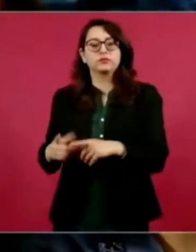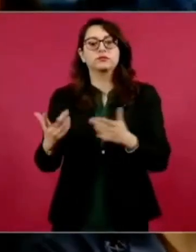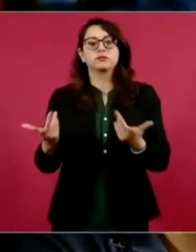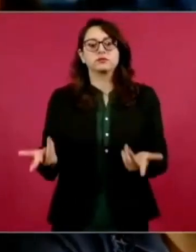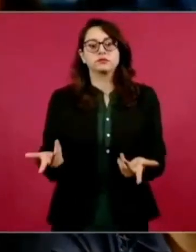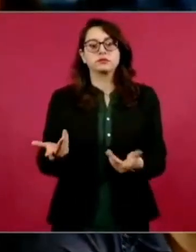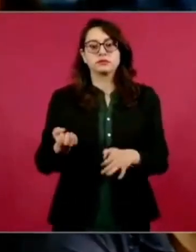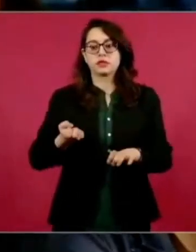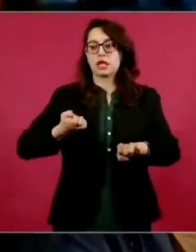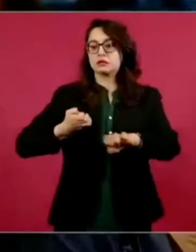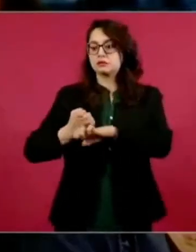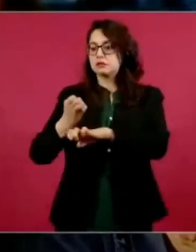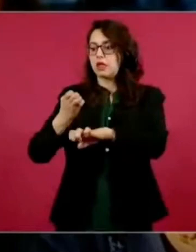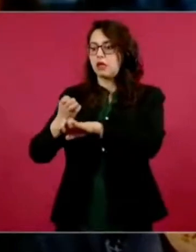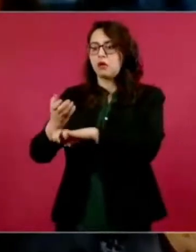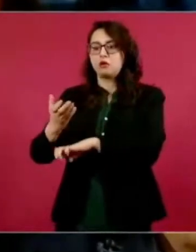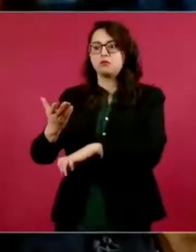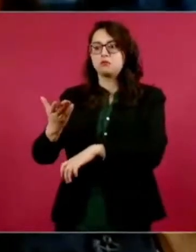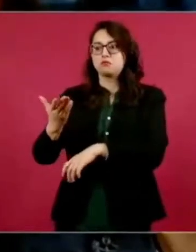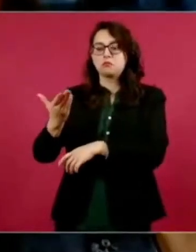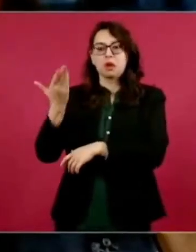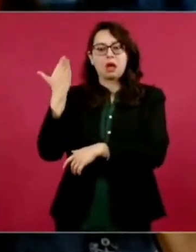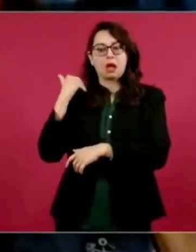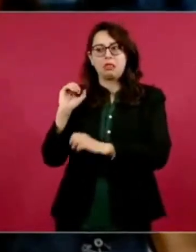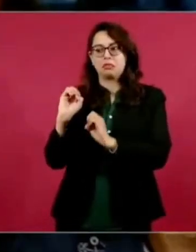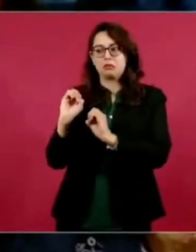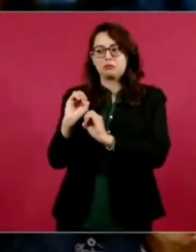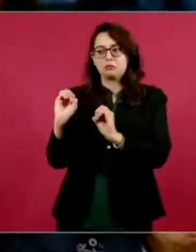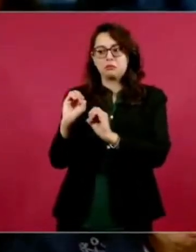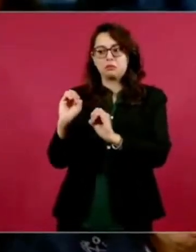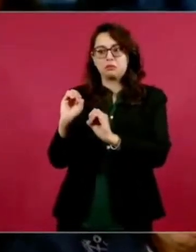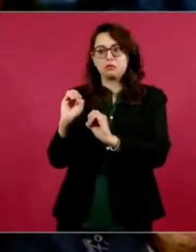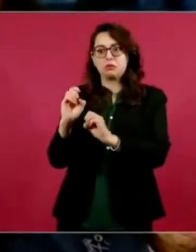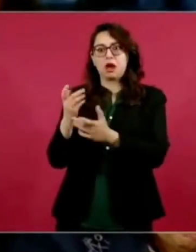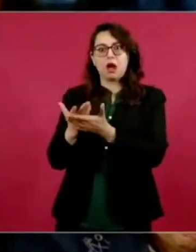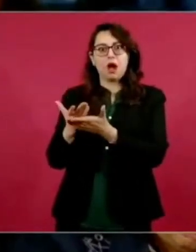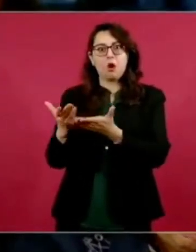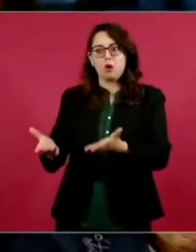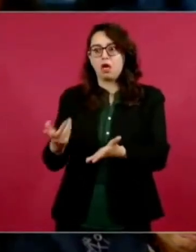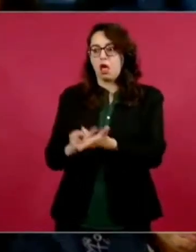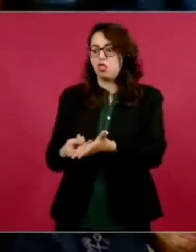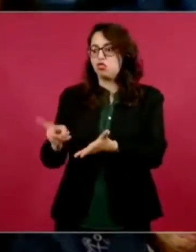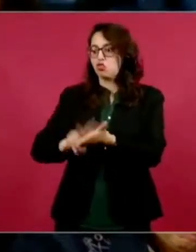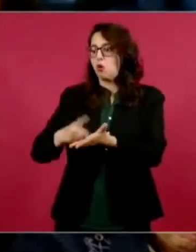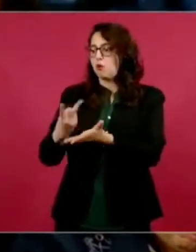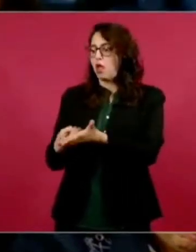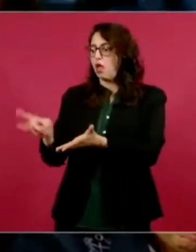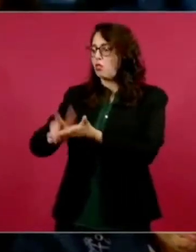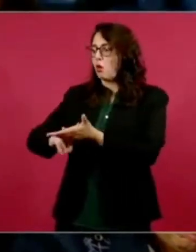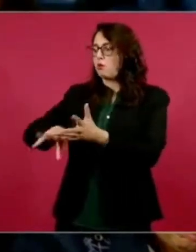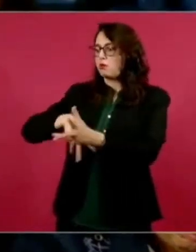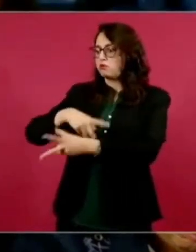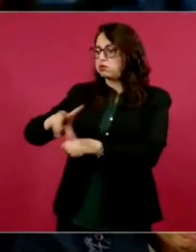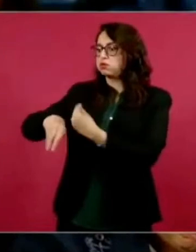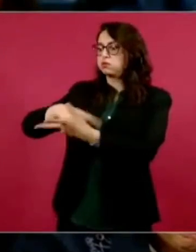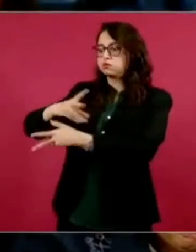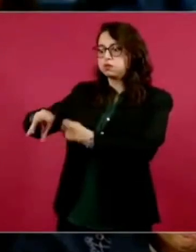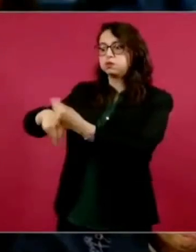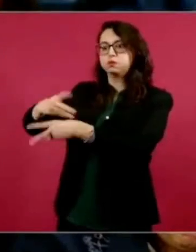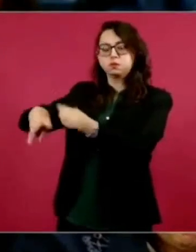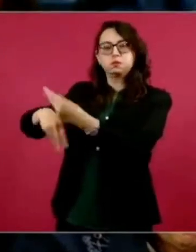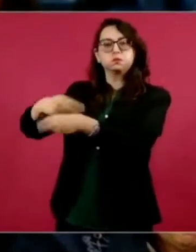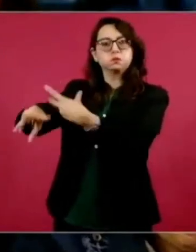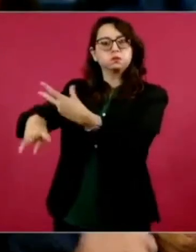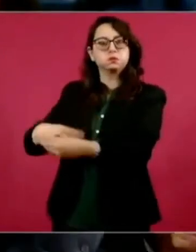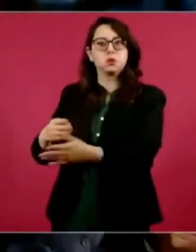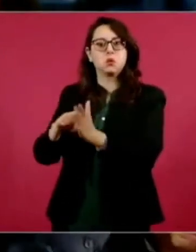creciendo al doble en comparación con sus pares del norte. Por citar un ejemplo, es Oaxaca, que se